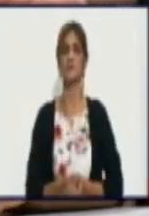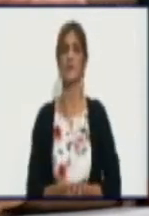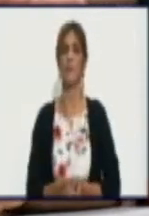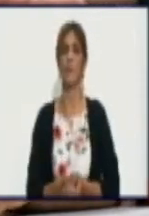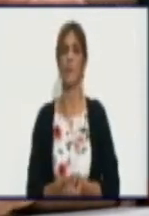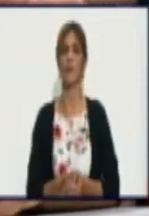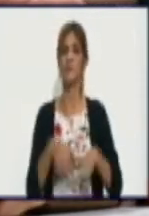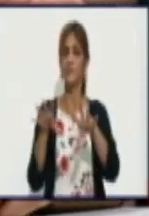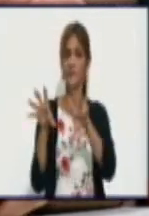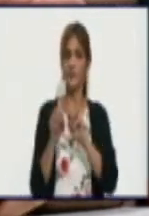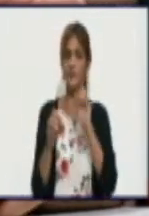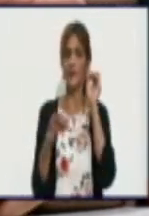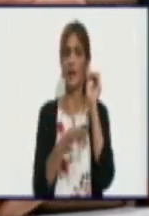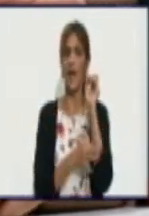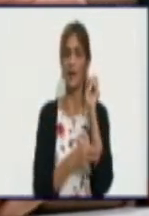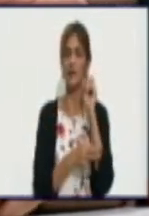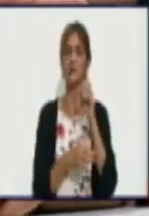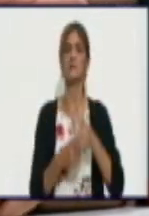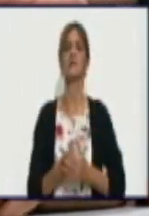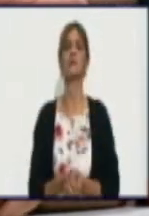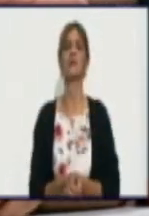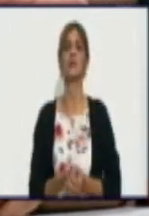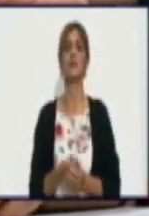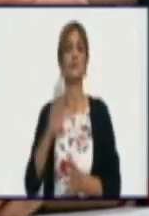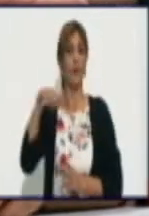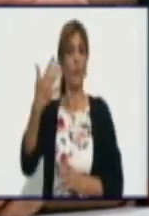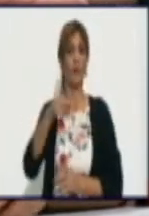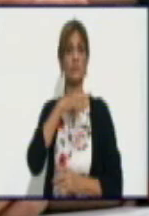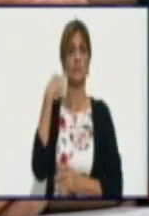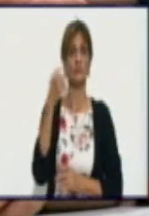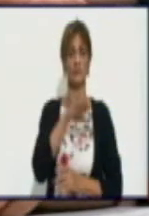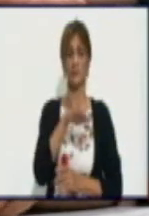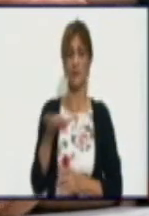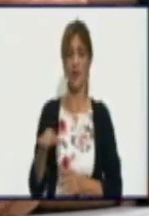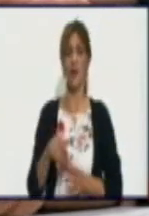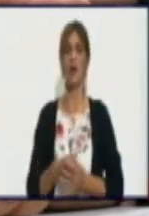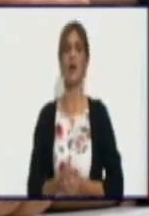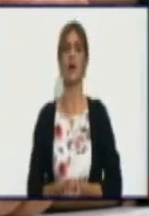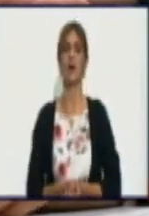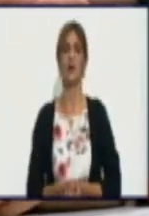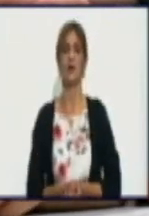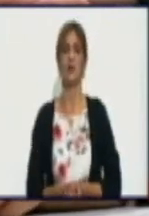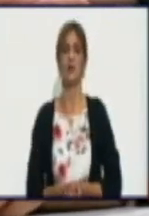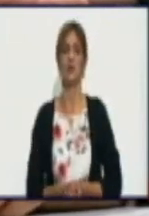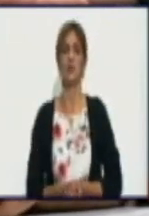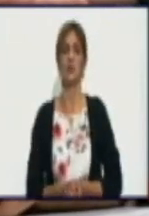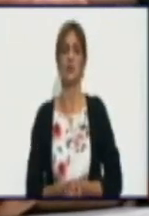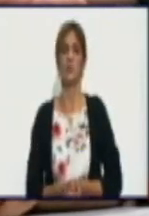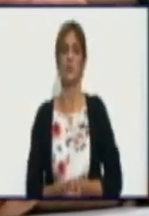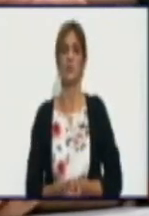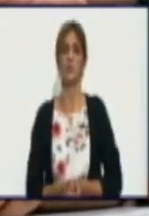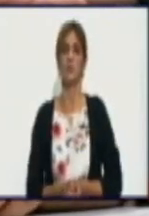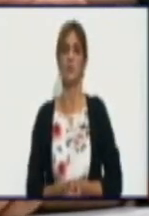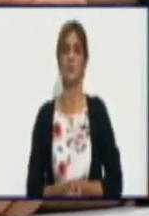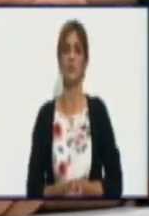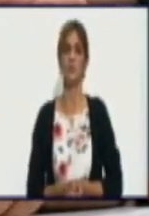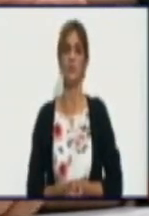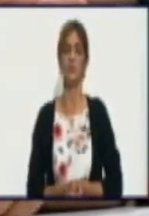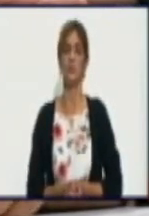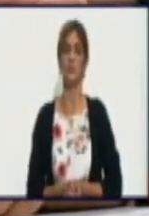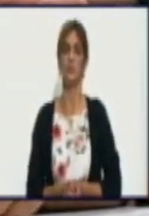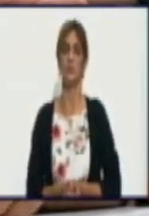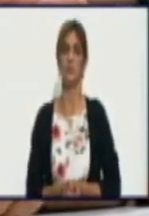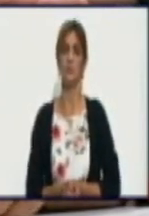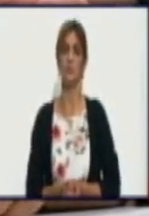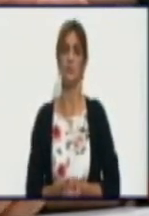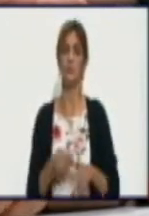del matadero llevará la factura correspondiente, cobrando los servicios de la matanza y el faenado de los animales así como los productos derivados del